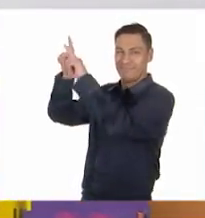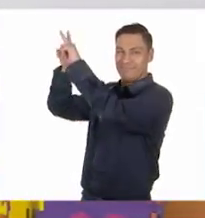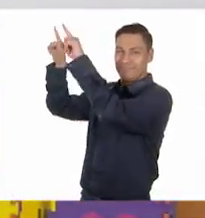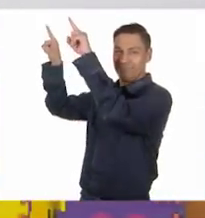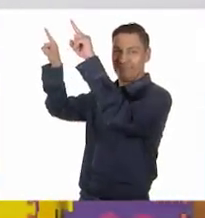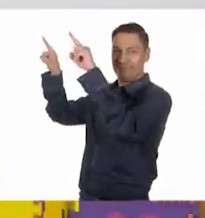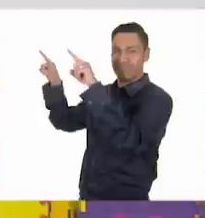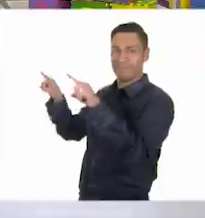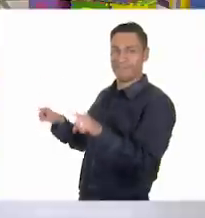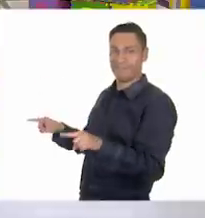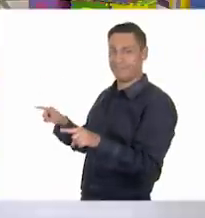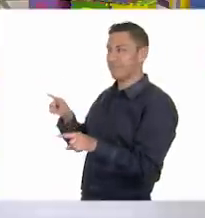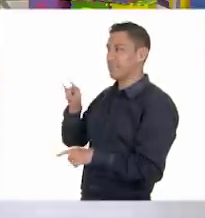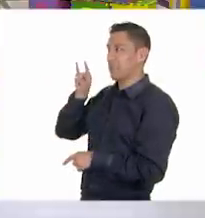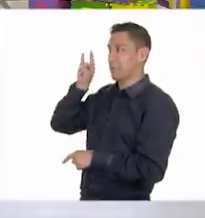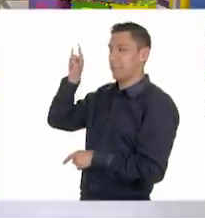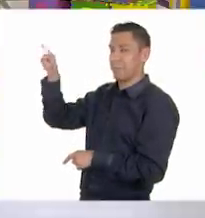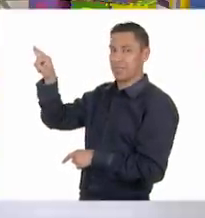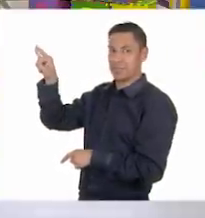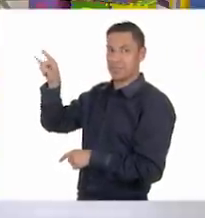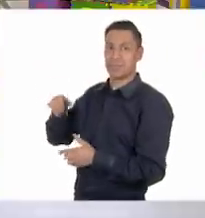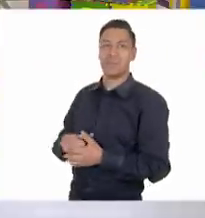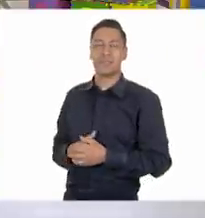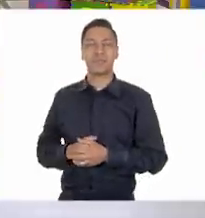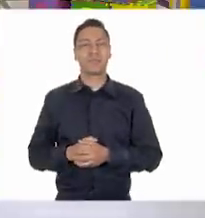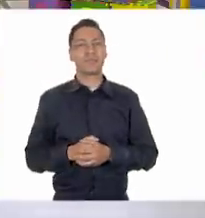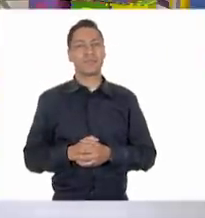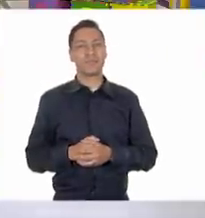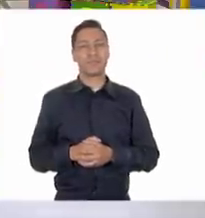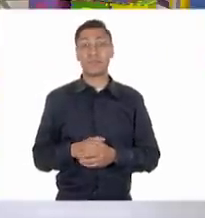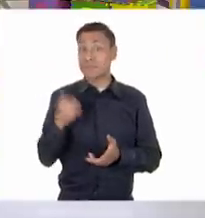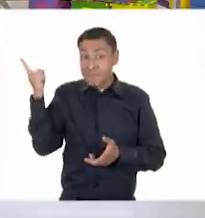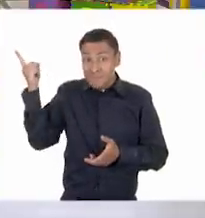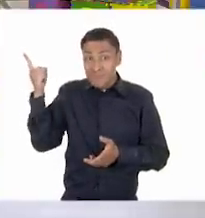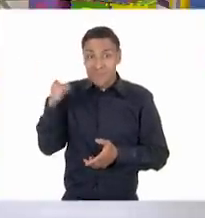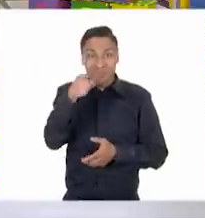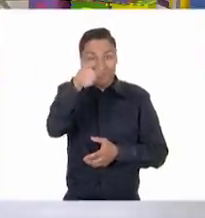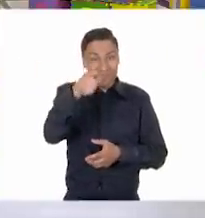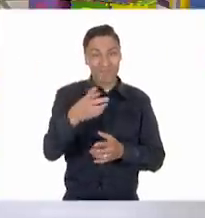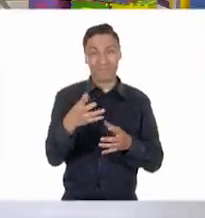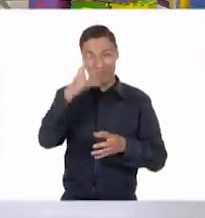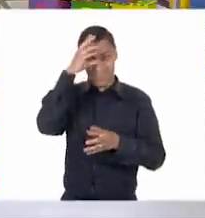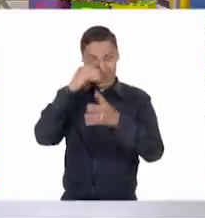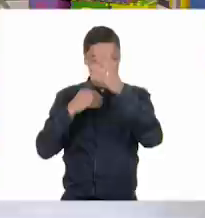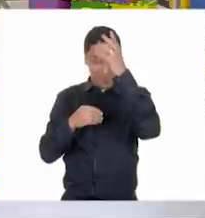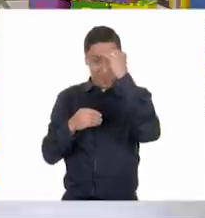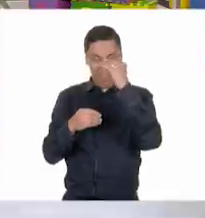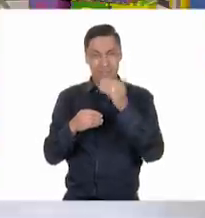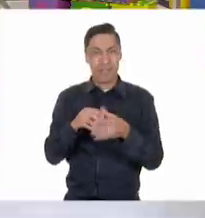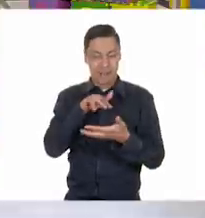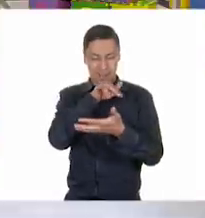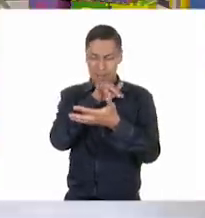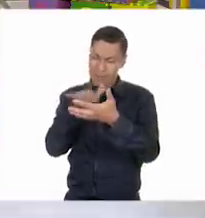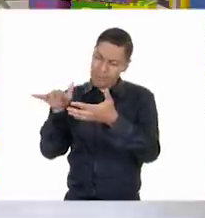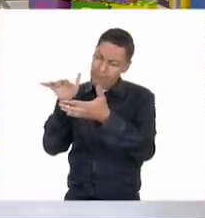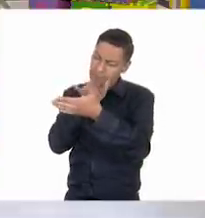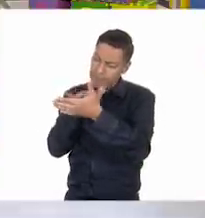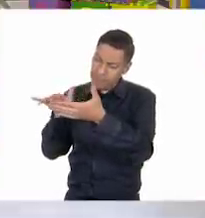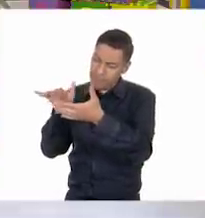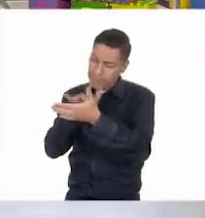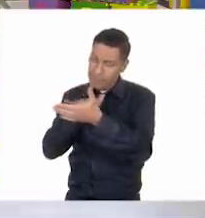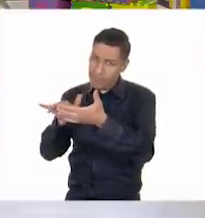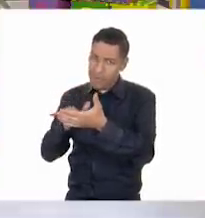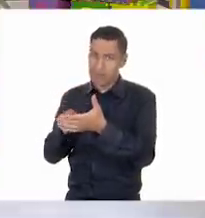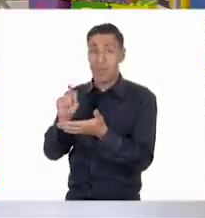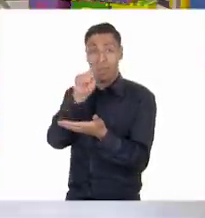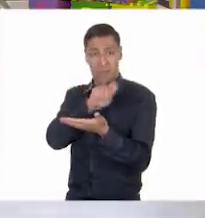en el pizarrón. Y como a esta edad aprenden a leer y a escribir, pues obviamente el número de palabras que